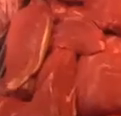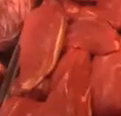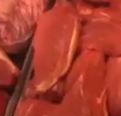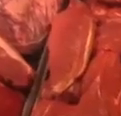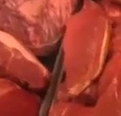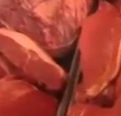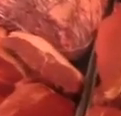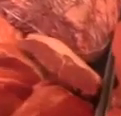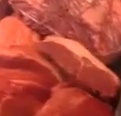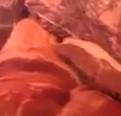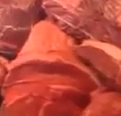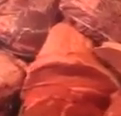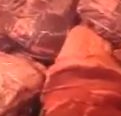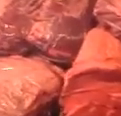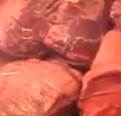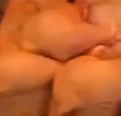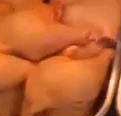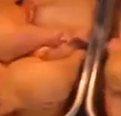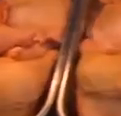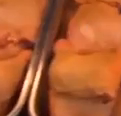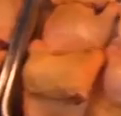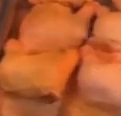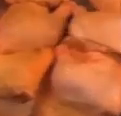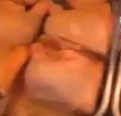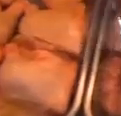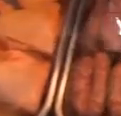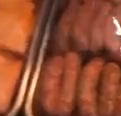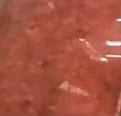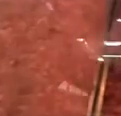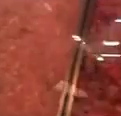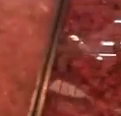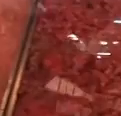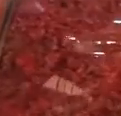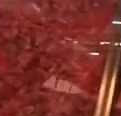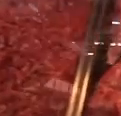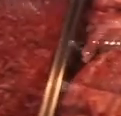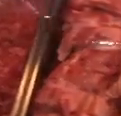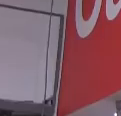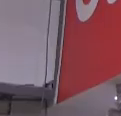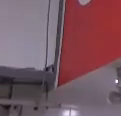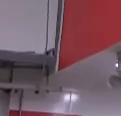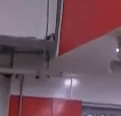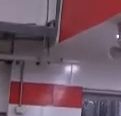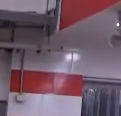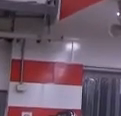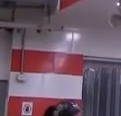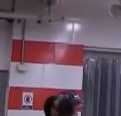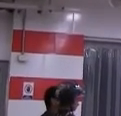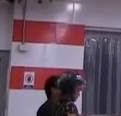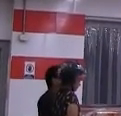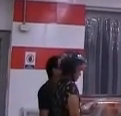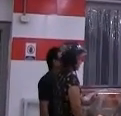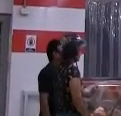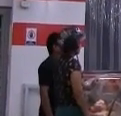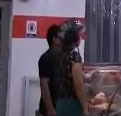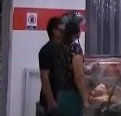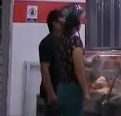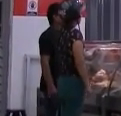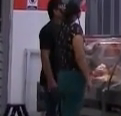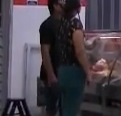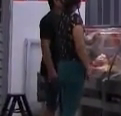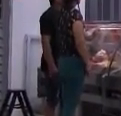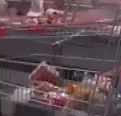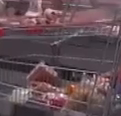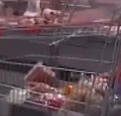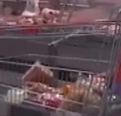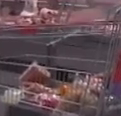Res Pollo Cerdo Todo está en Mercarrápido